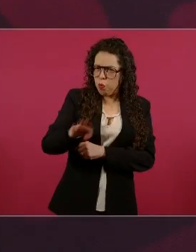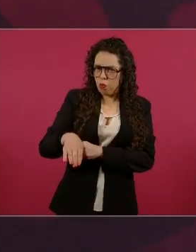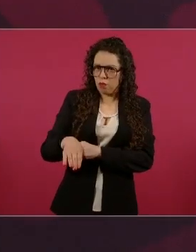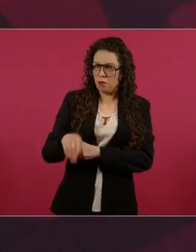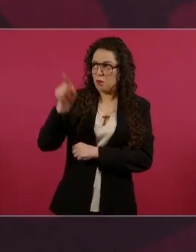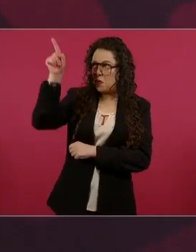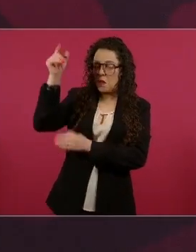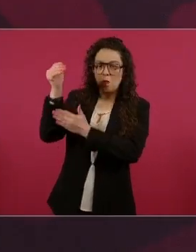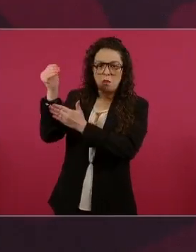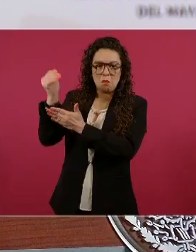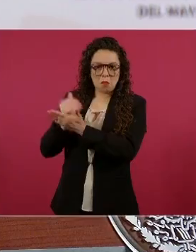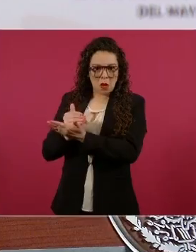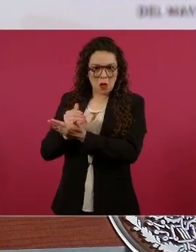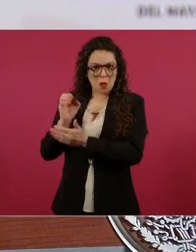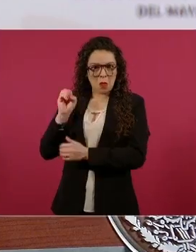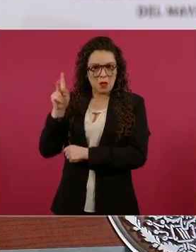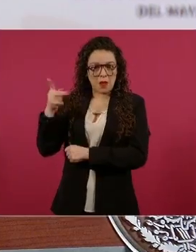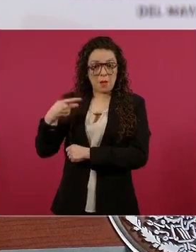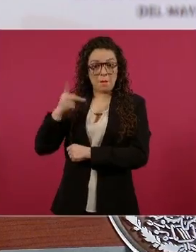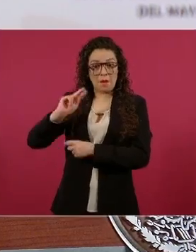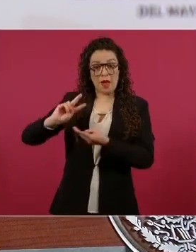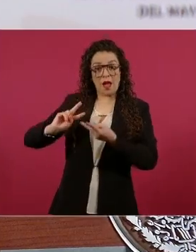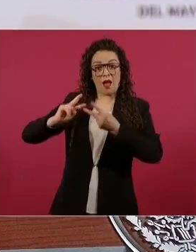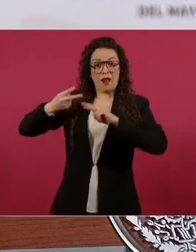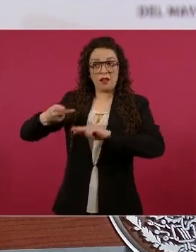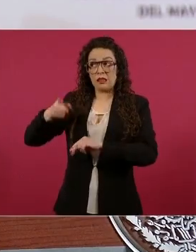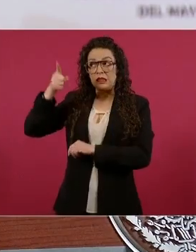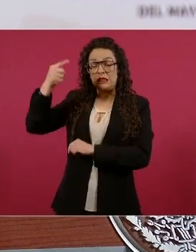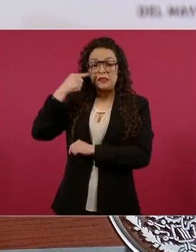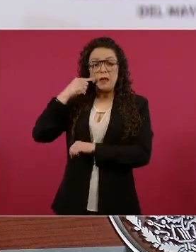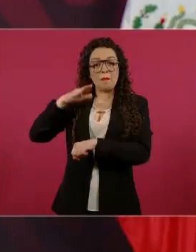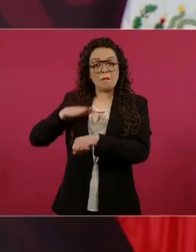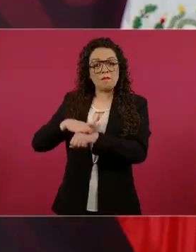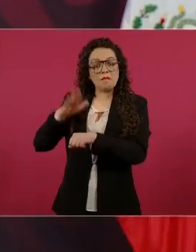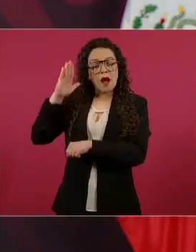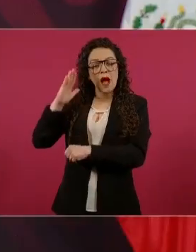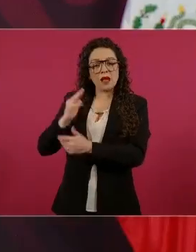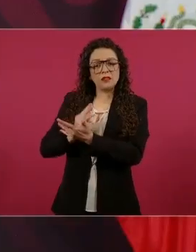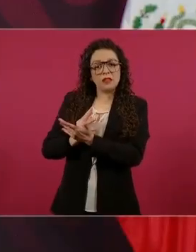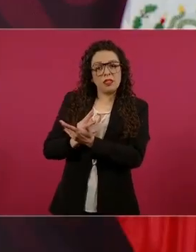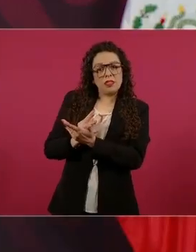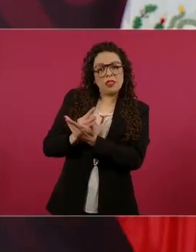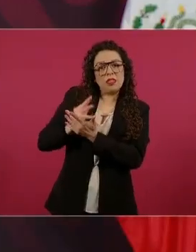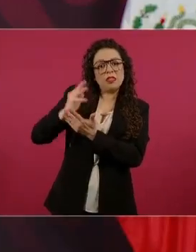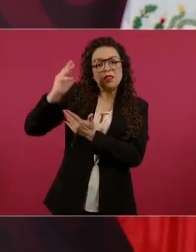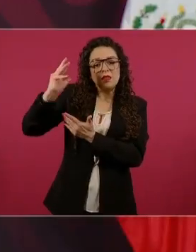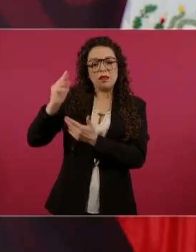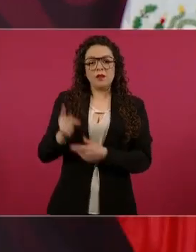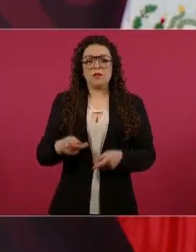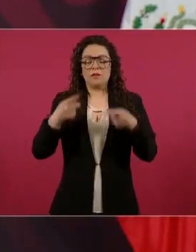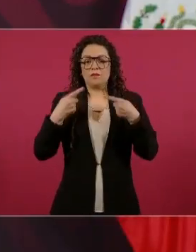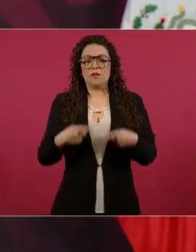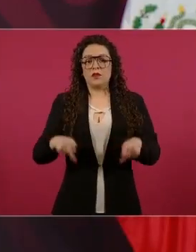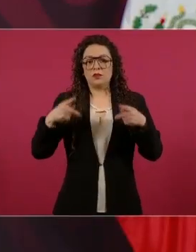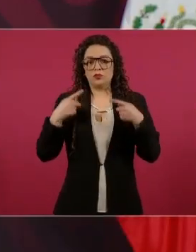que ellos tienen muchísimo más fallecimientos